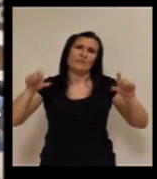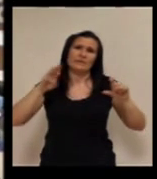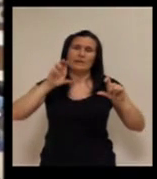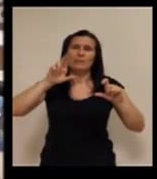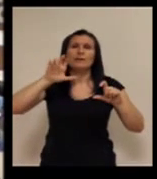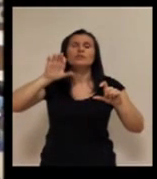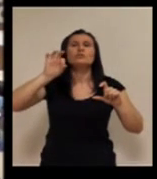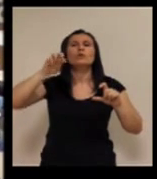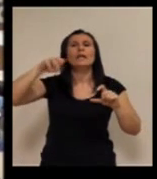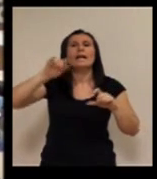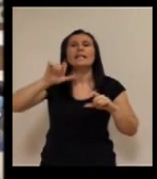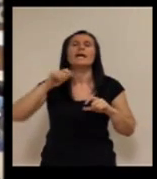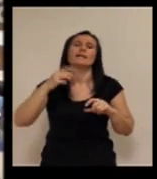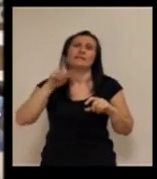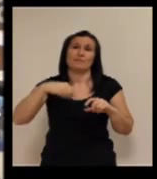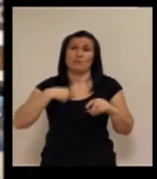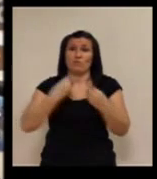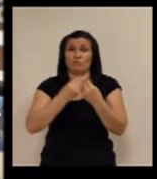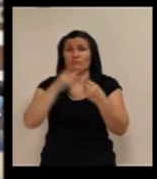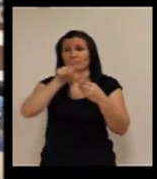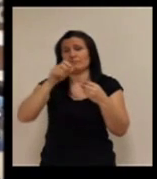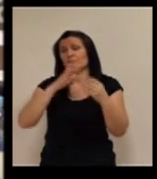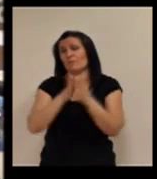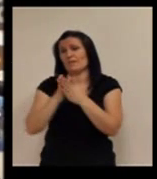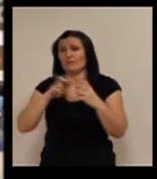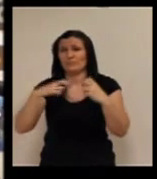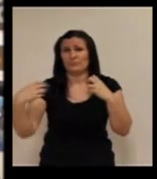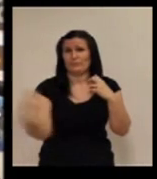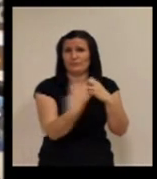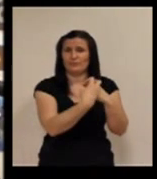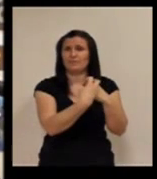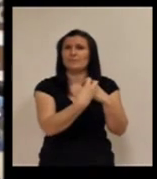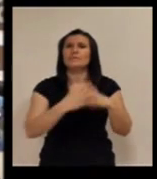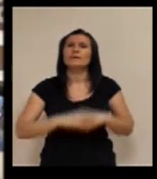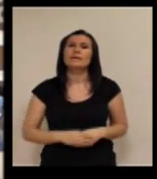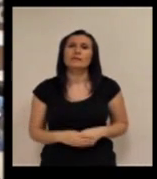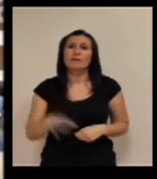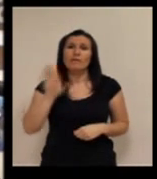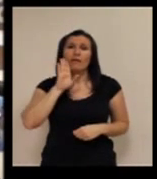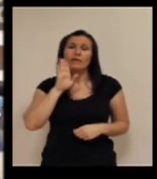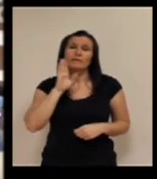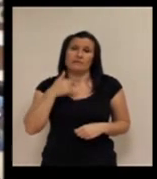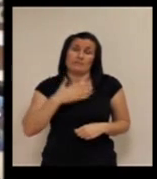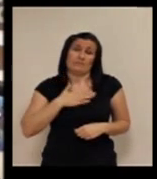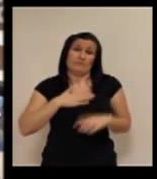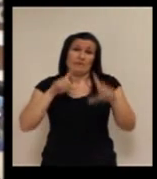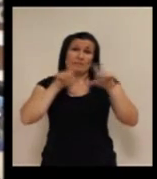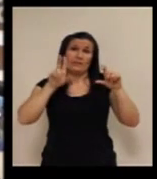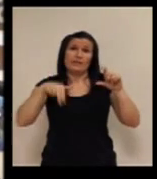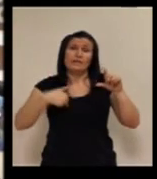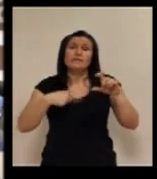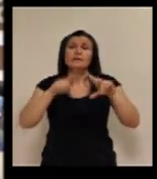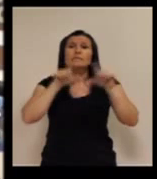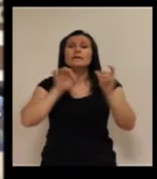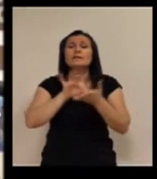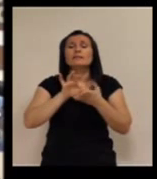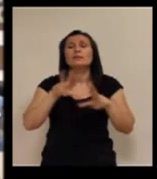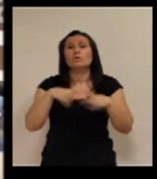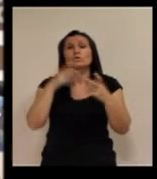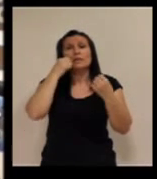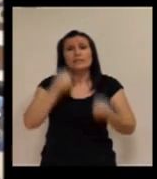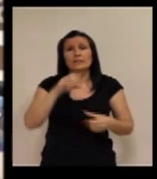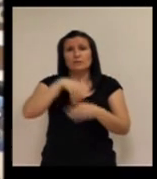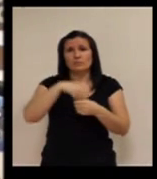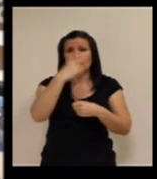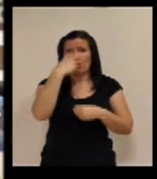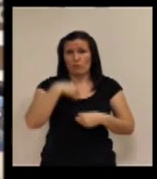aquí y, además, entre compañeros, que así da gusto. Bueno, pues como has dicho, Personalia es la empresa de servicios sociosanitarios de la